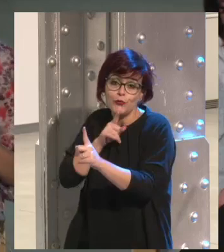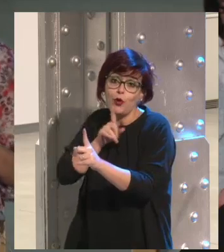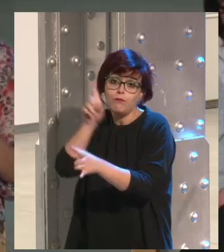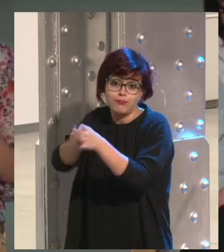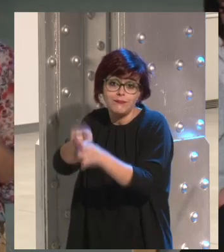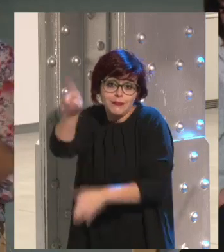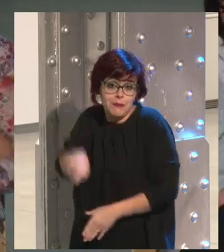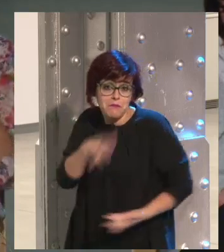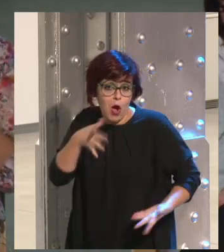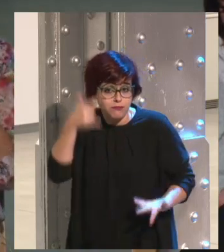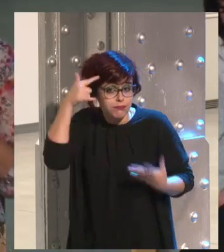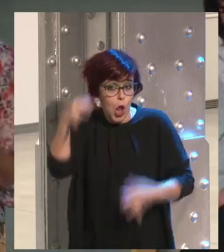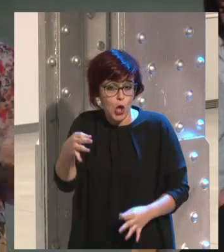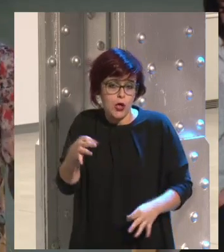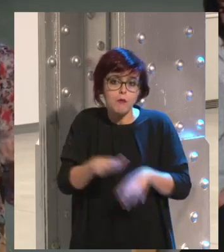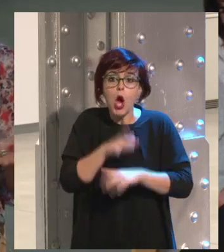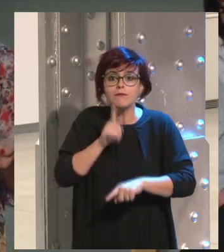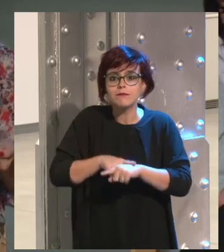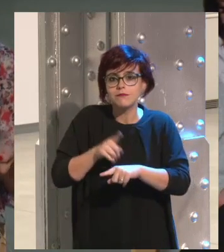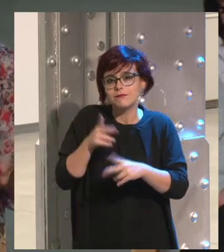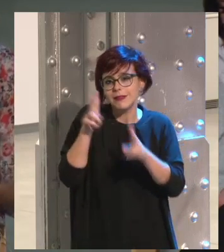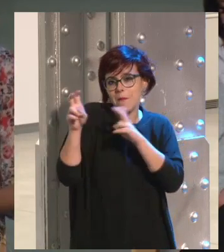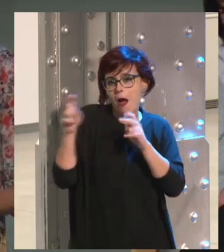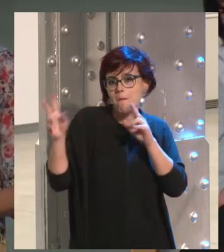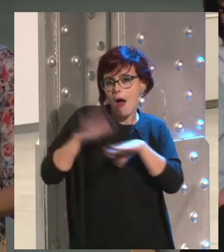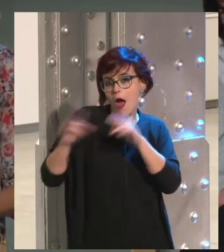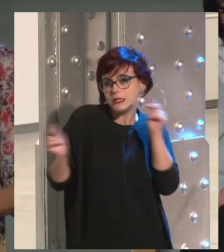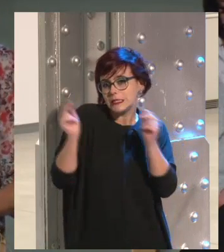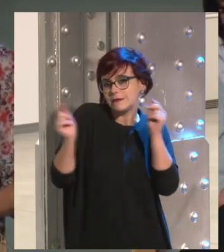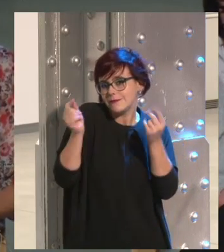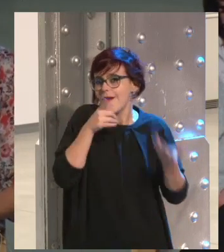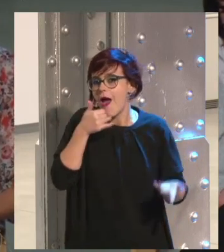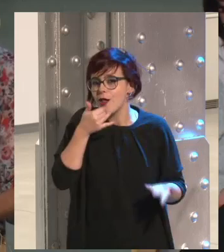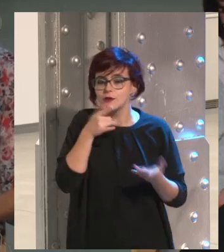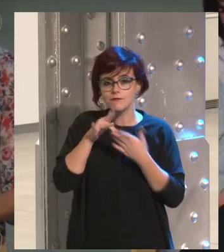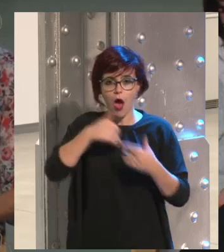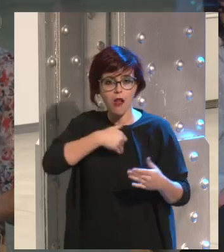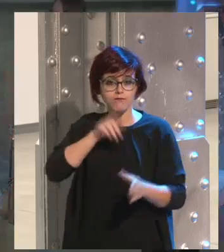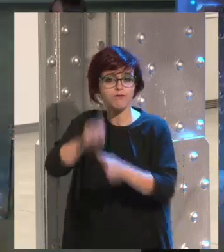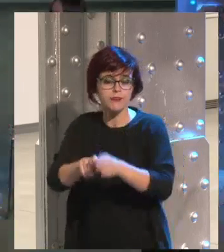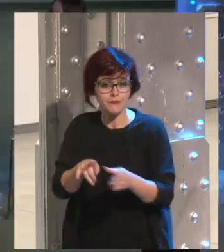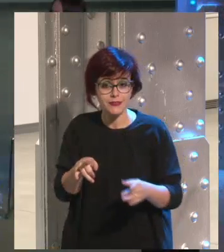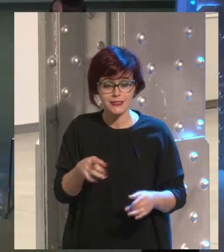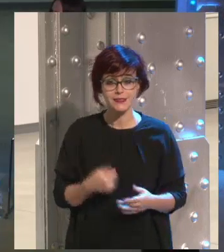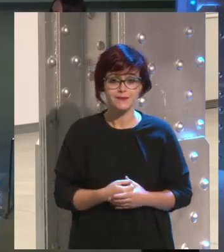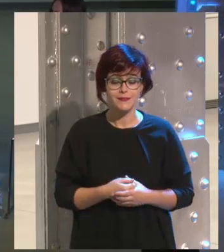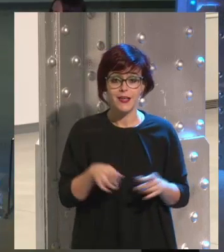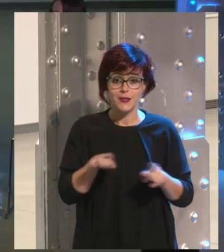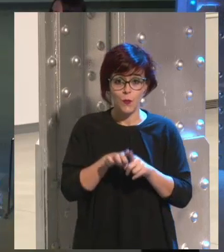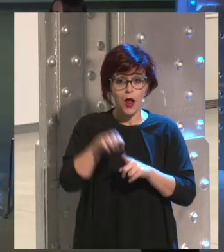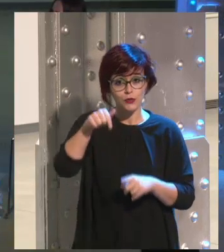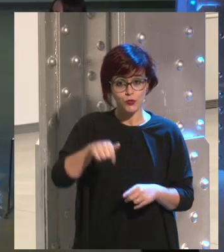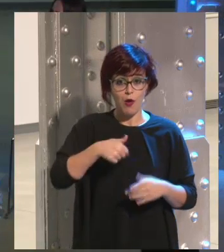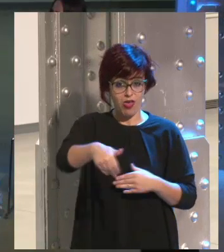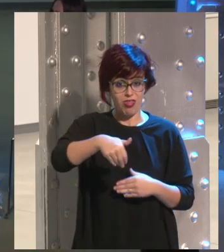pues yo tengo que ver al Rubius. Porque me va a dar tema de conversación. Es la nueva Rockstar. Este fin de semana ya os he comentado que voy